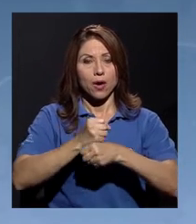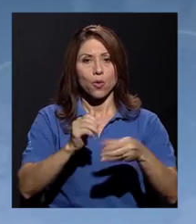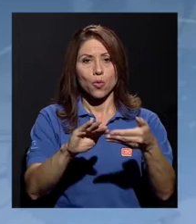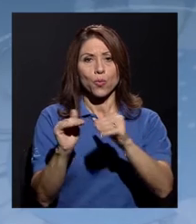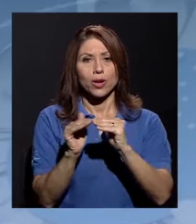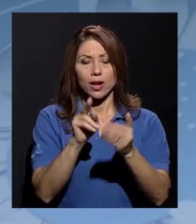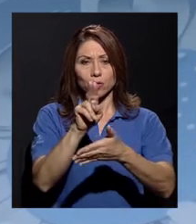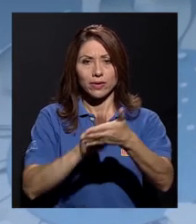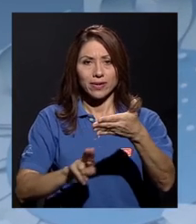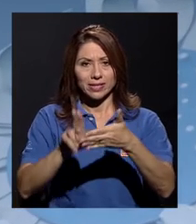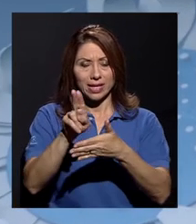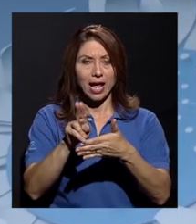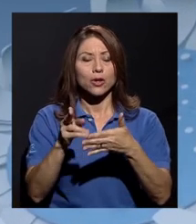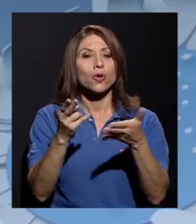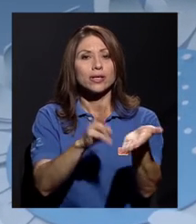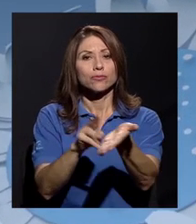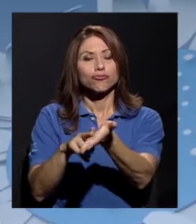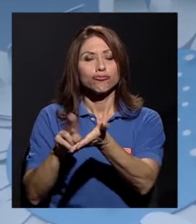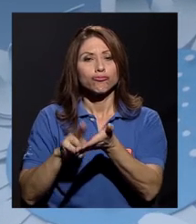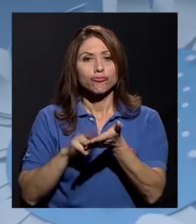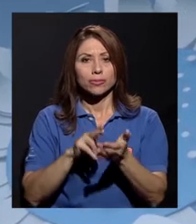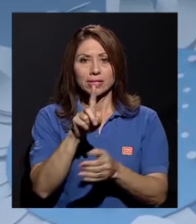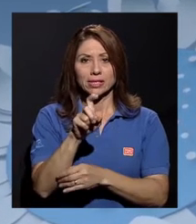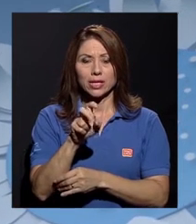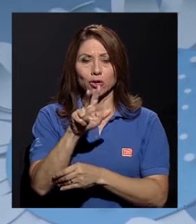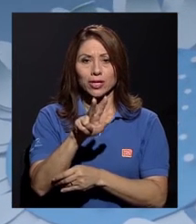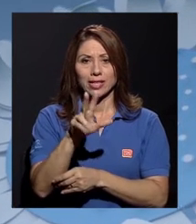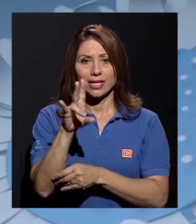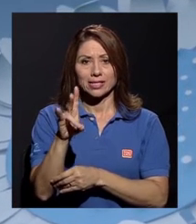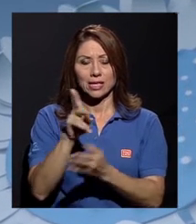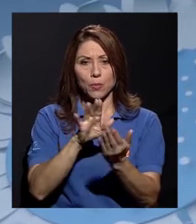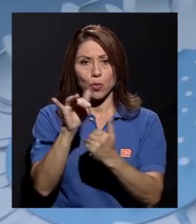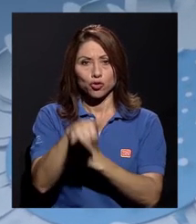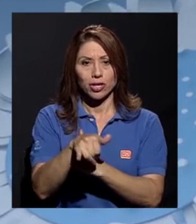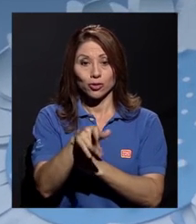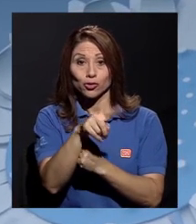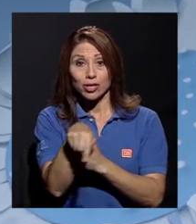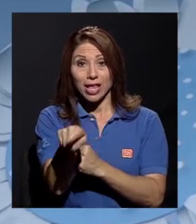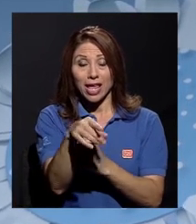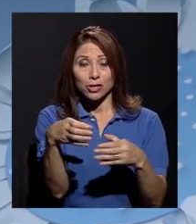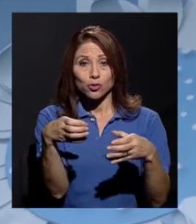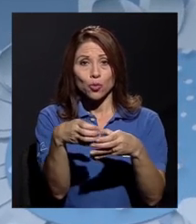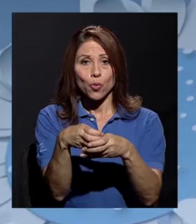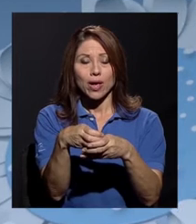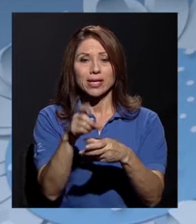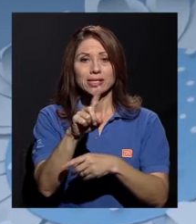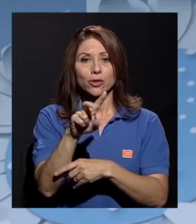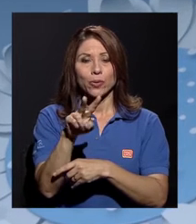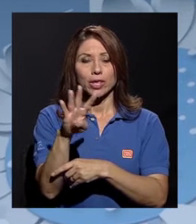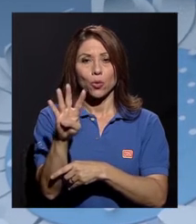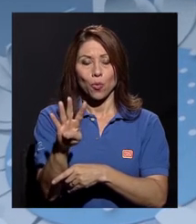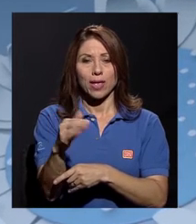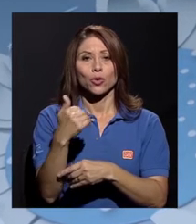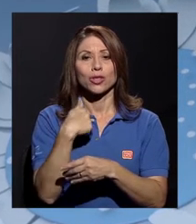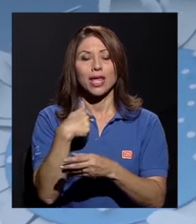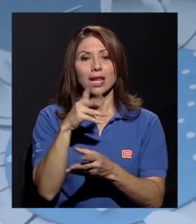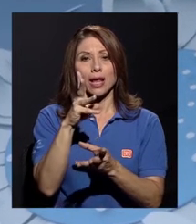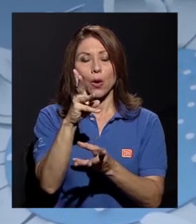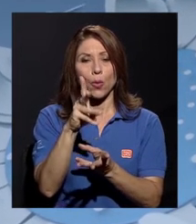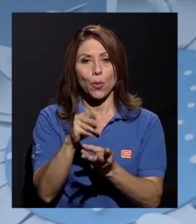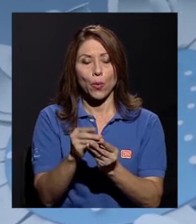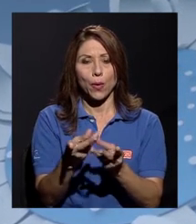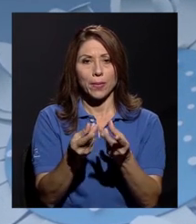comunal universitario están inscritos 137 proyectos, de los cuales solo 124 cuentan con un